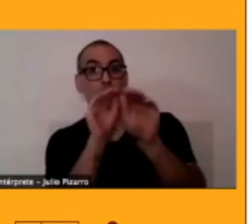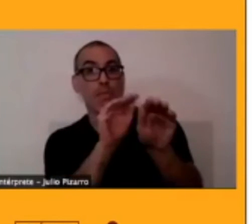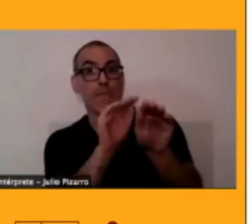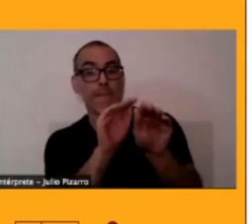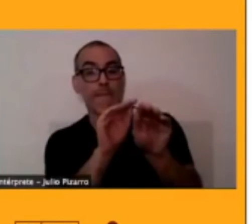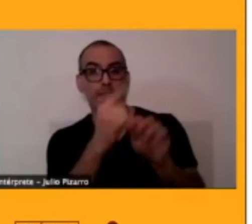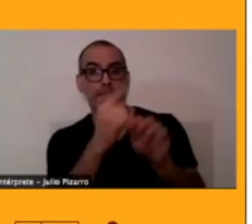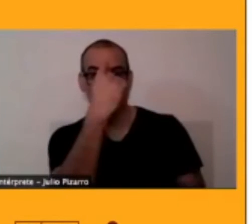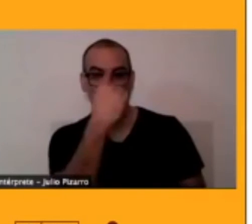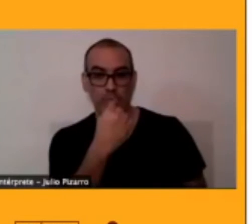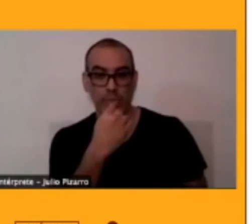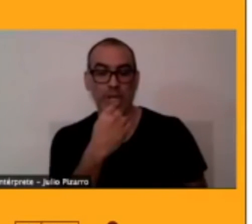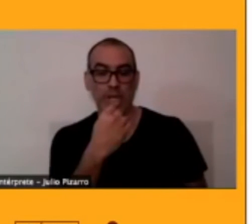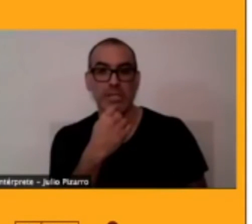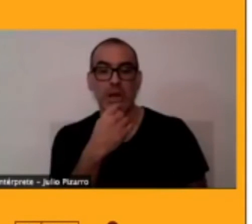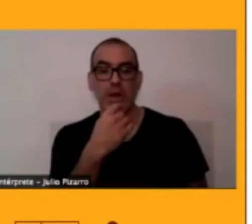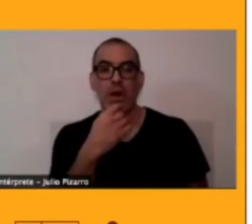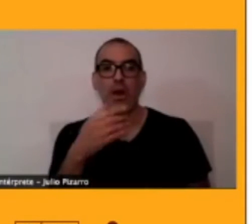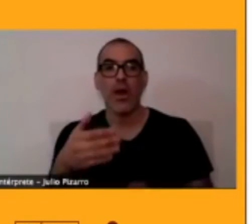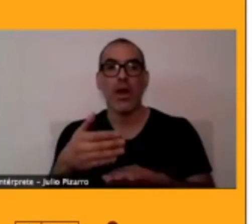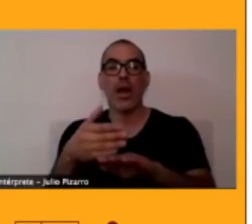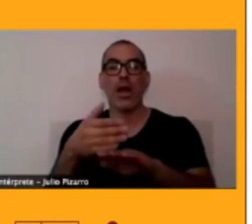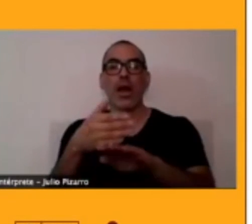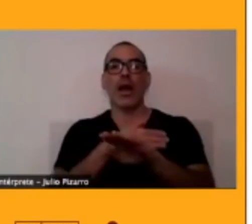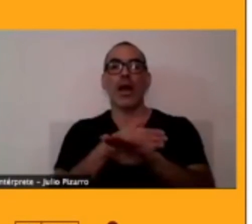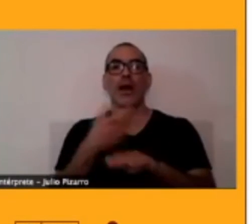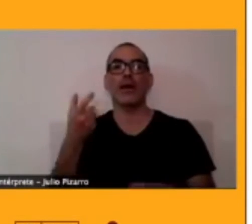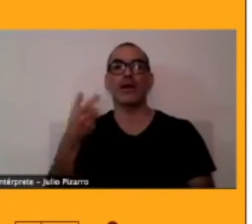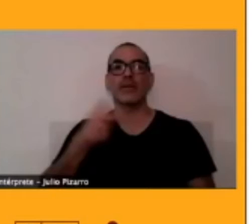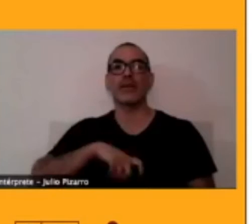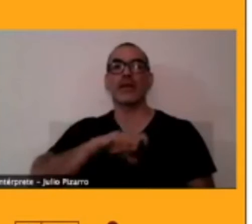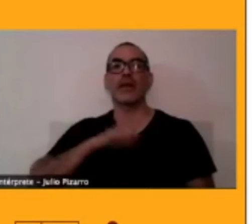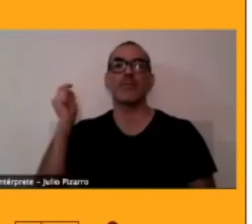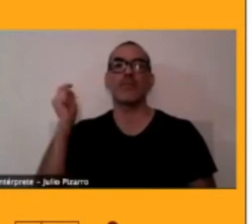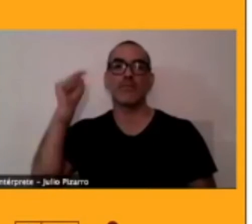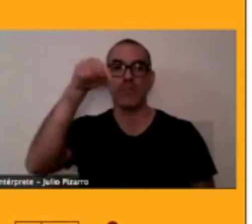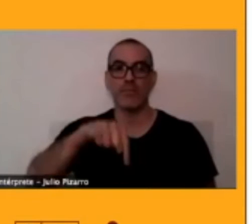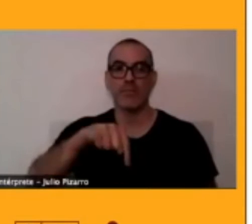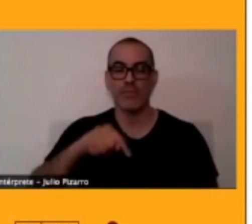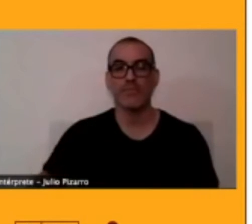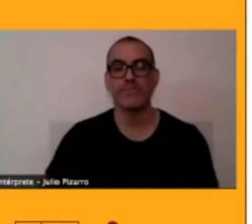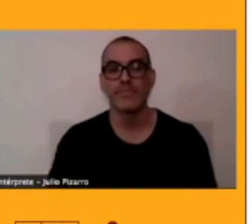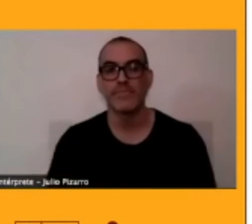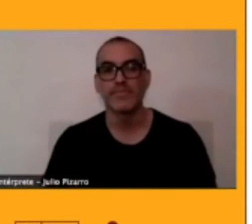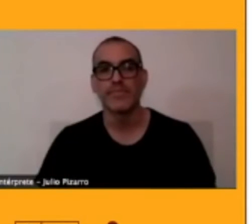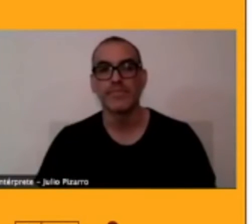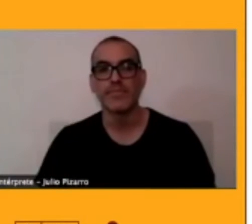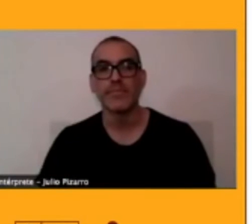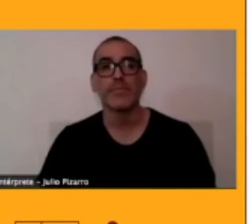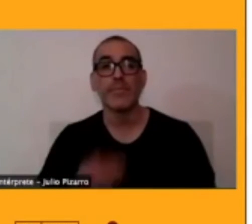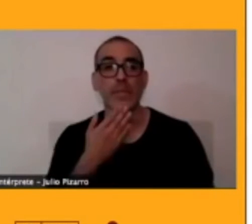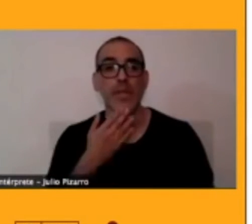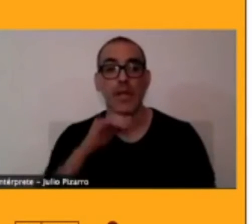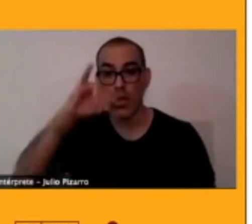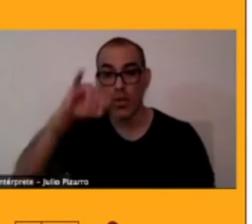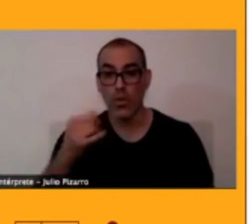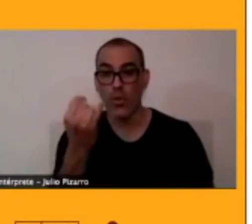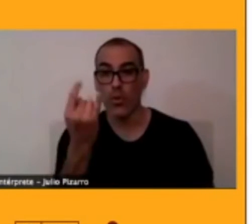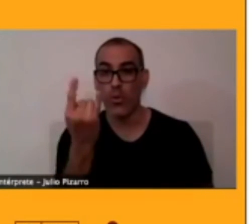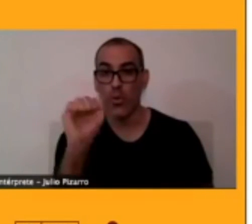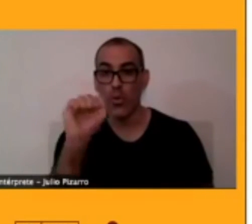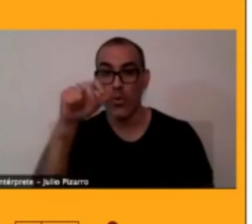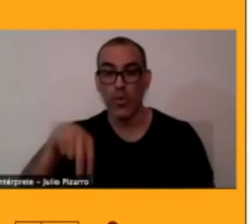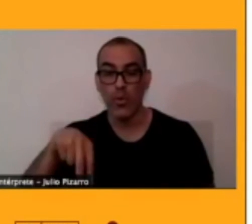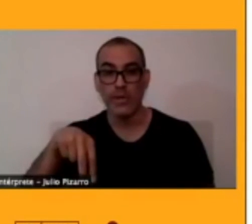él sigue investigando la lengua Kunza. Luego tenemos a Juan Siares y a Wenselau Reyes que ellos son parte del